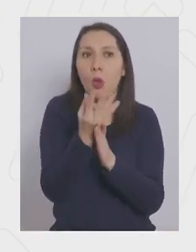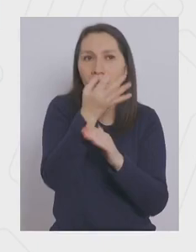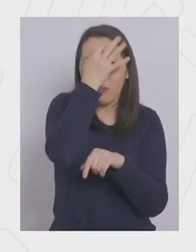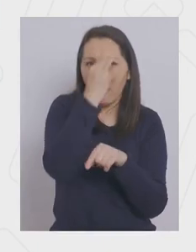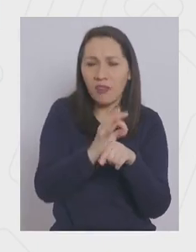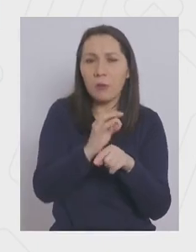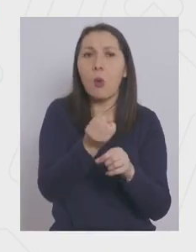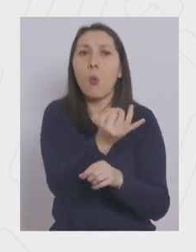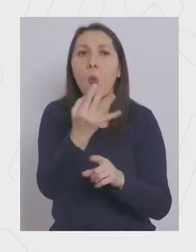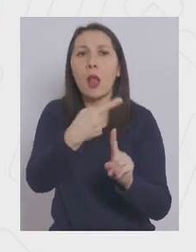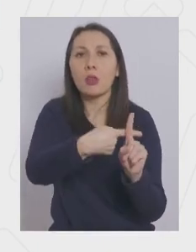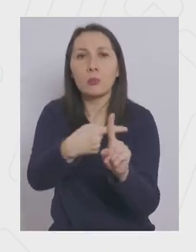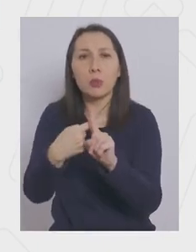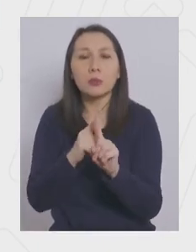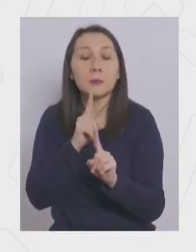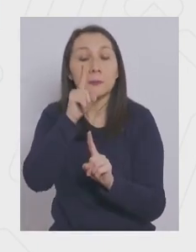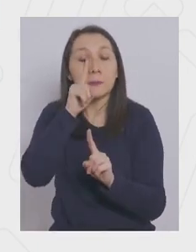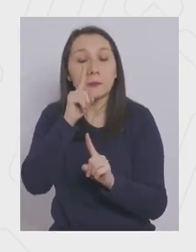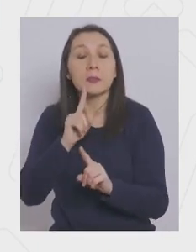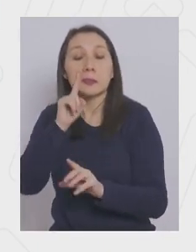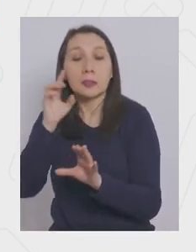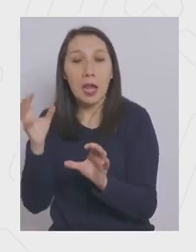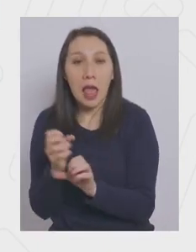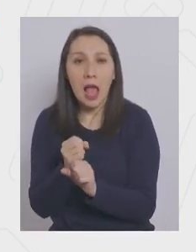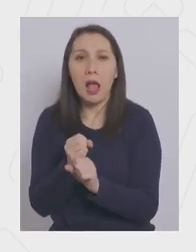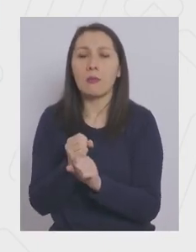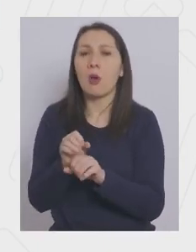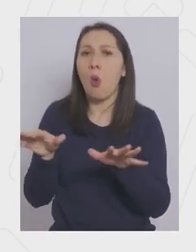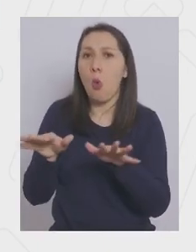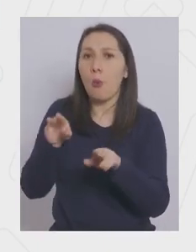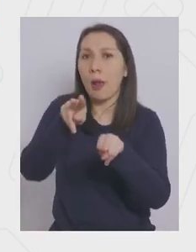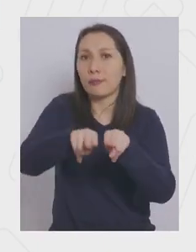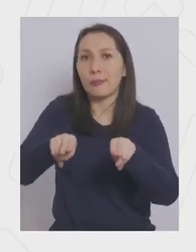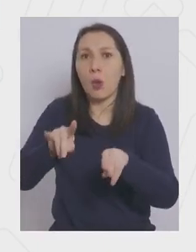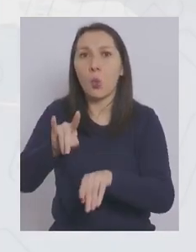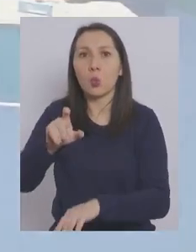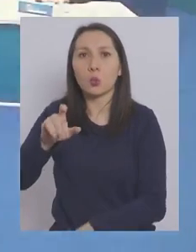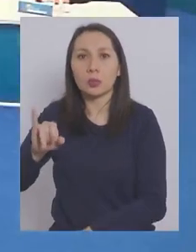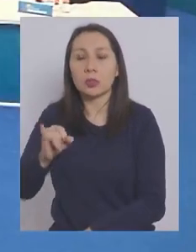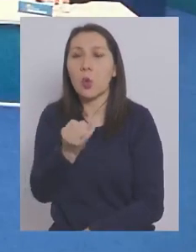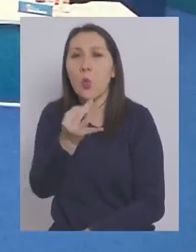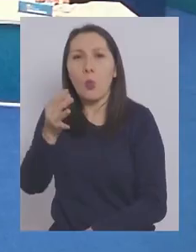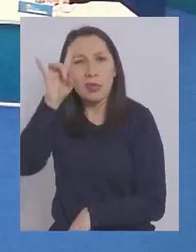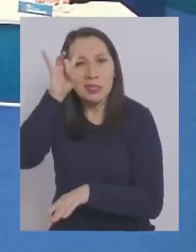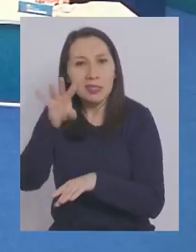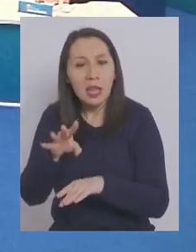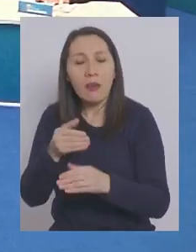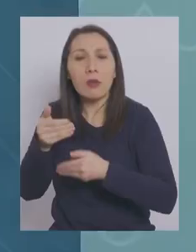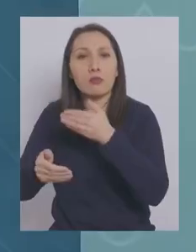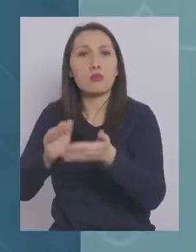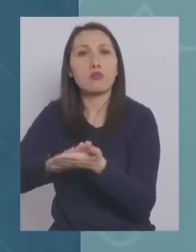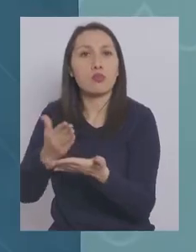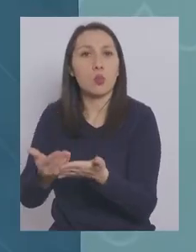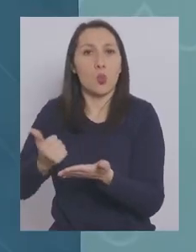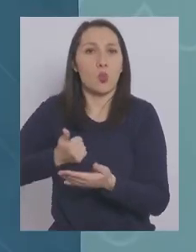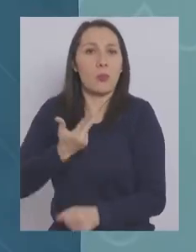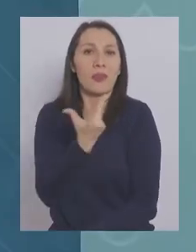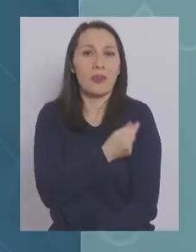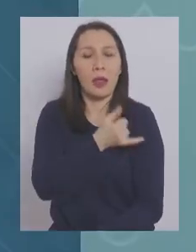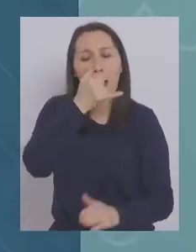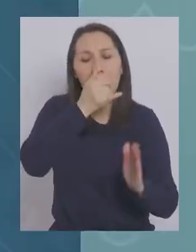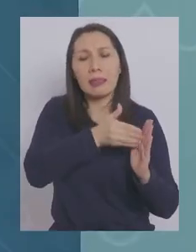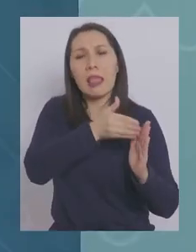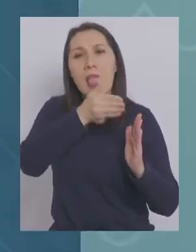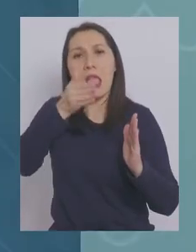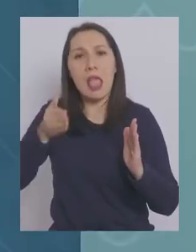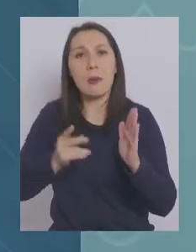positividad de PCR y antígeno, ocupación de Camaguzzi, trazabilidad, avance de vacunación y tiempo en el paso,